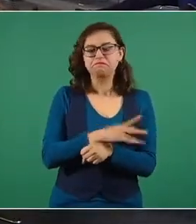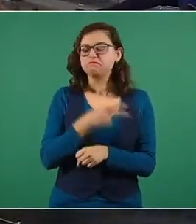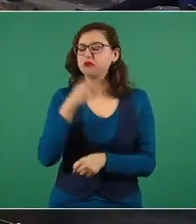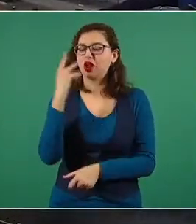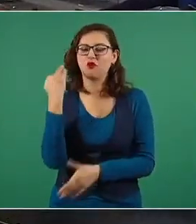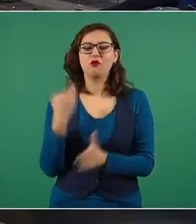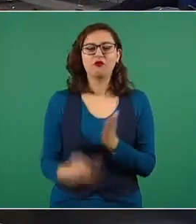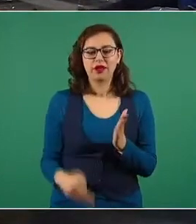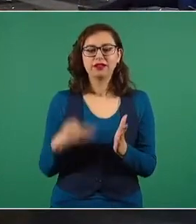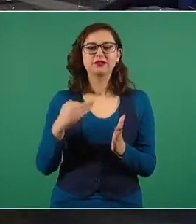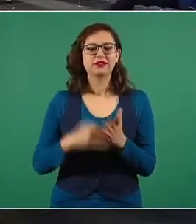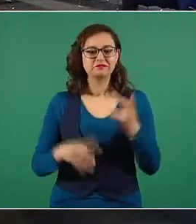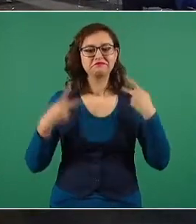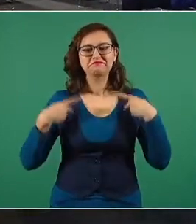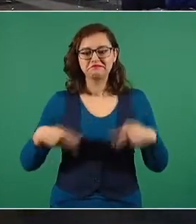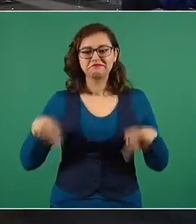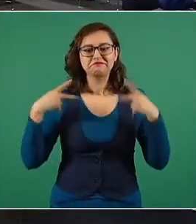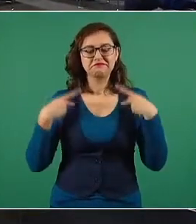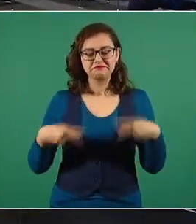alcanzó.